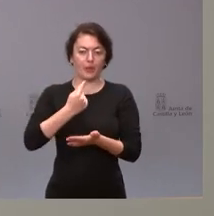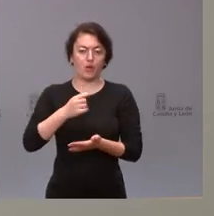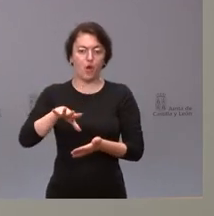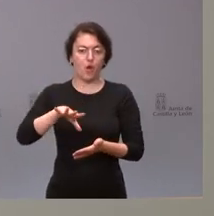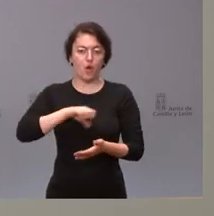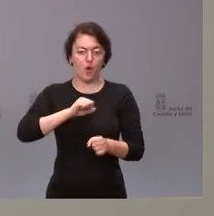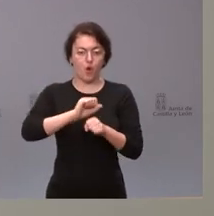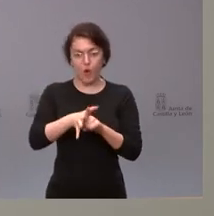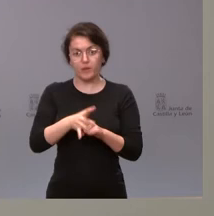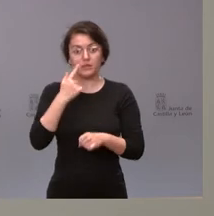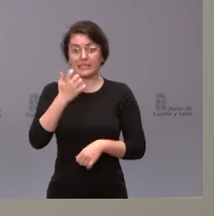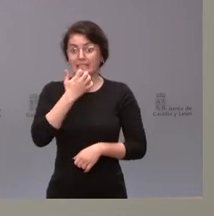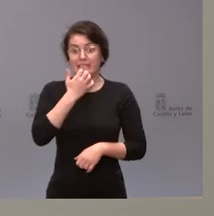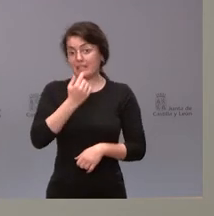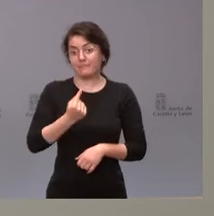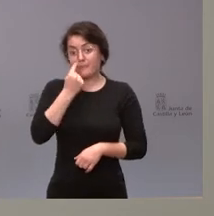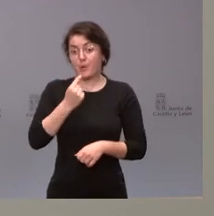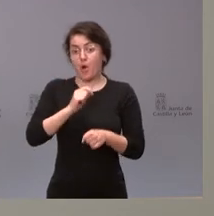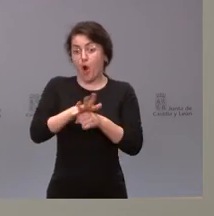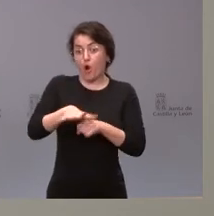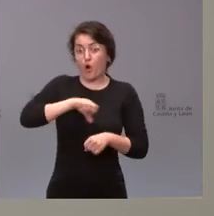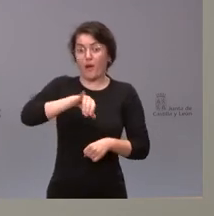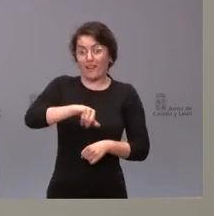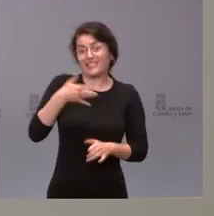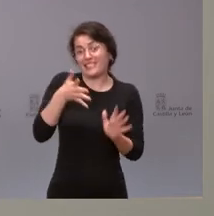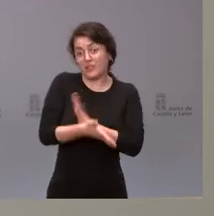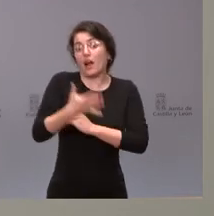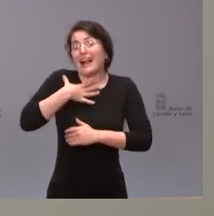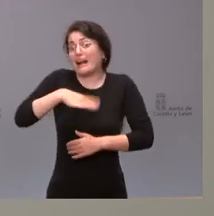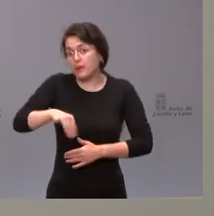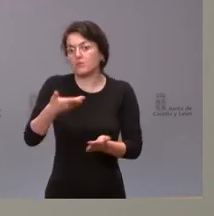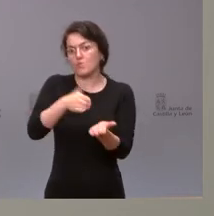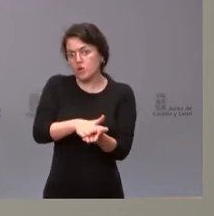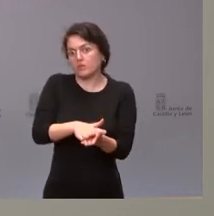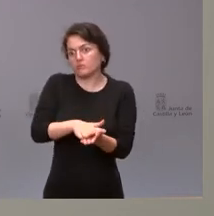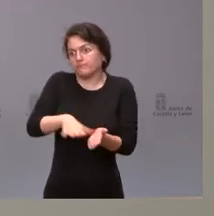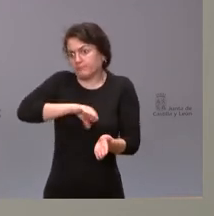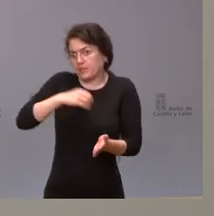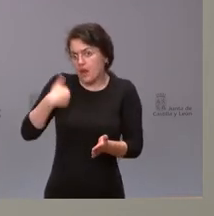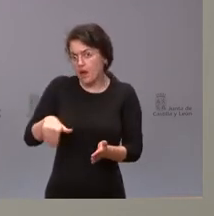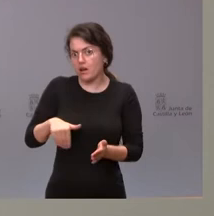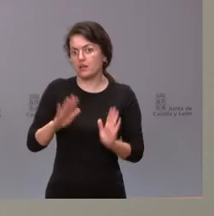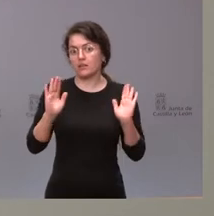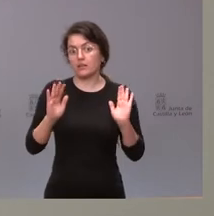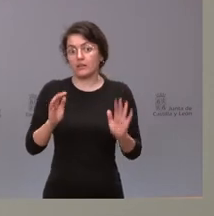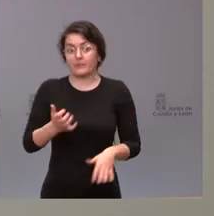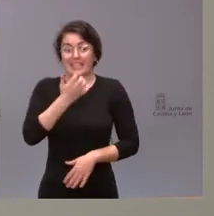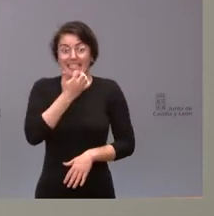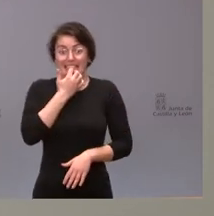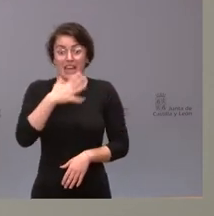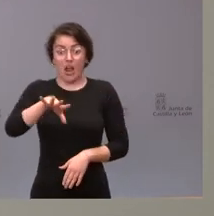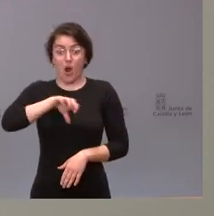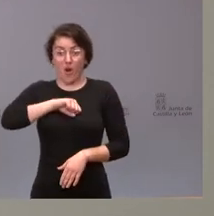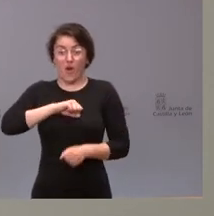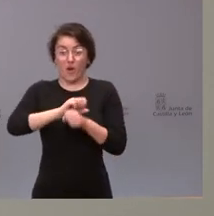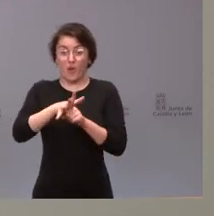fallecen con COVID. No es fácil saber si hubieran tenido que ingresar en el hospital si no hubieran tenido el COVID en muchos